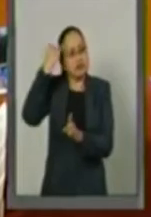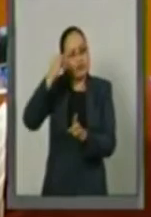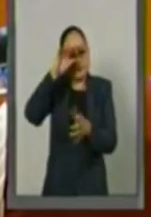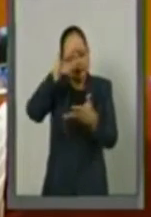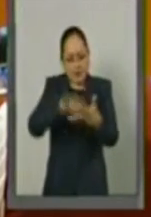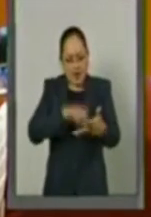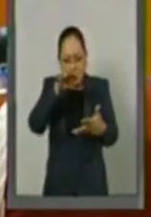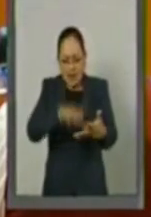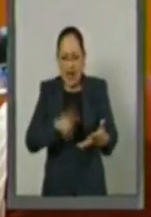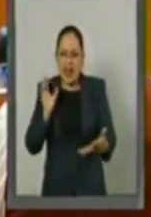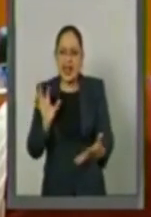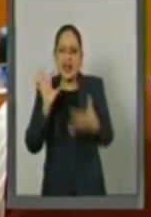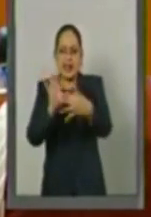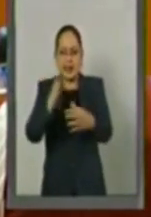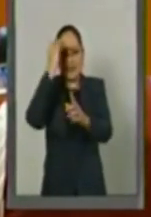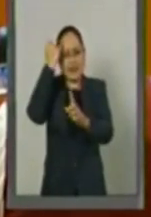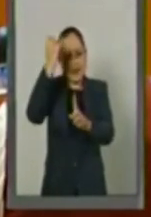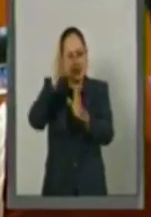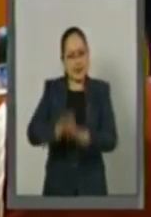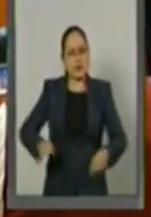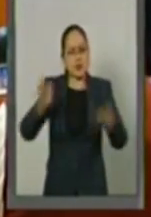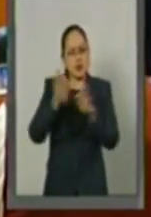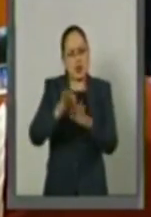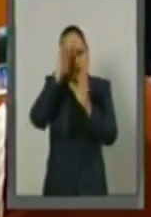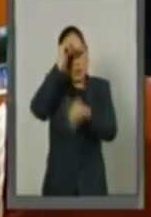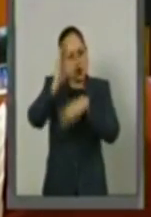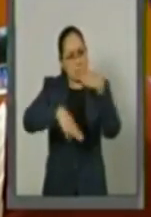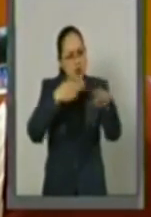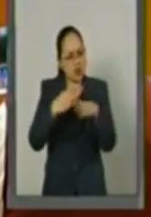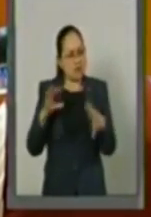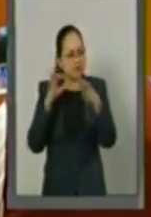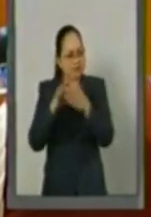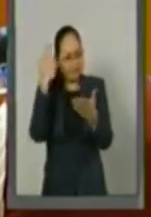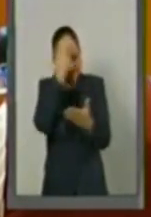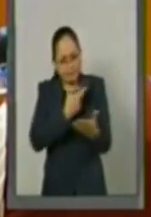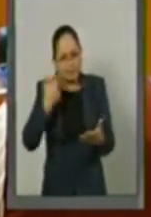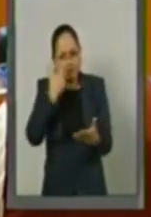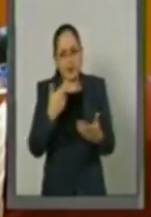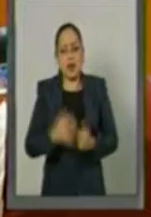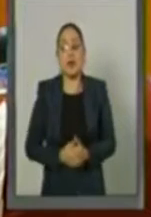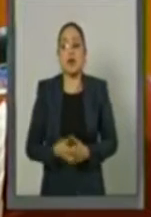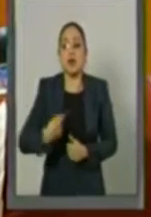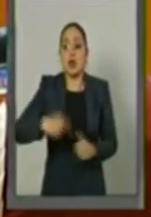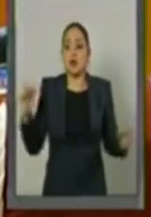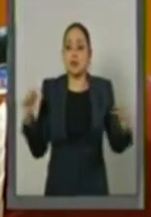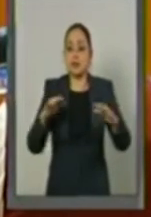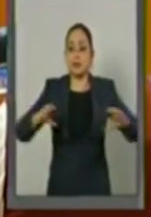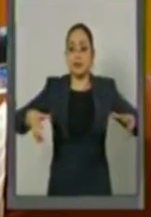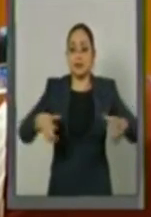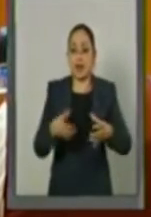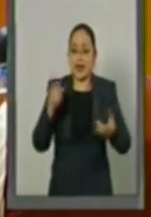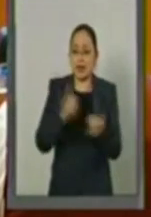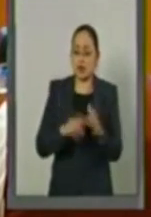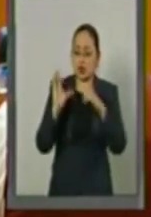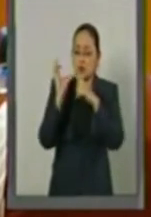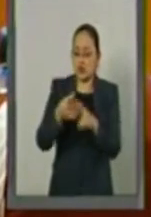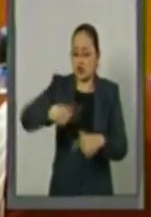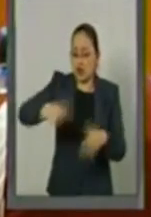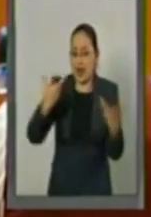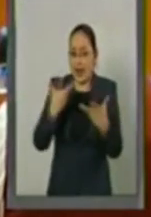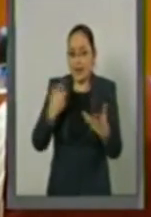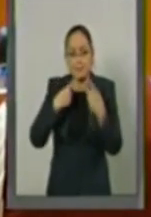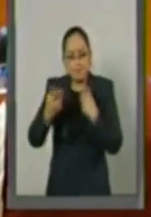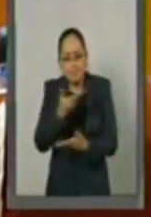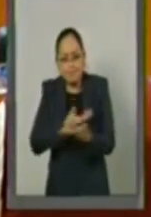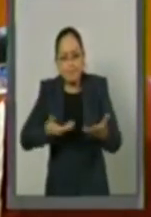puntos centrales del proyecto de pacto mundial. De las jornadas realizadas en el seno de las comisiones, se